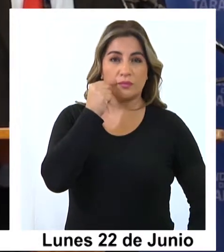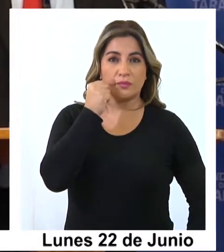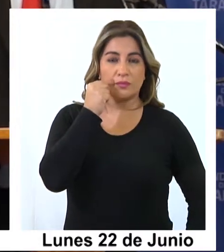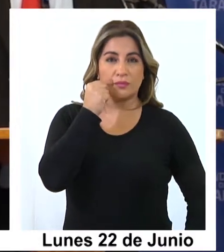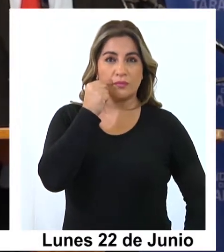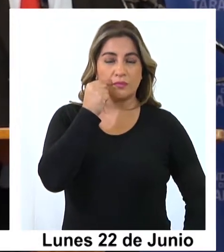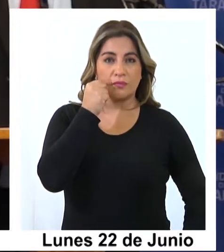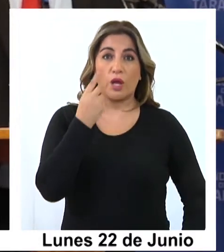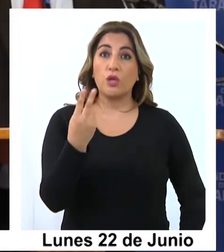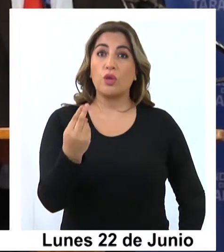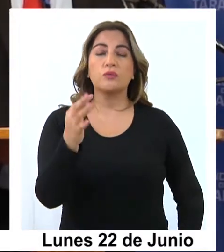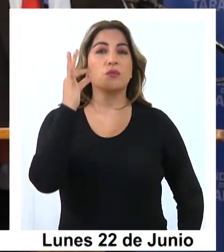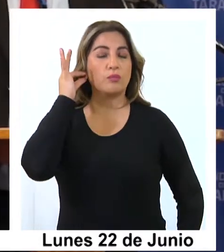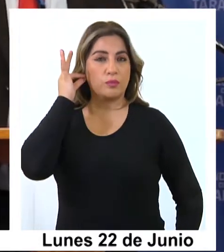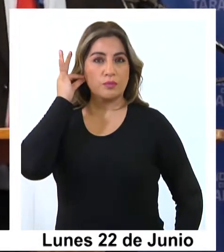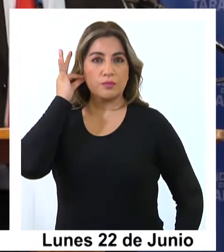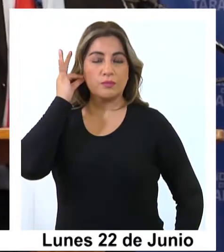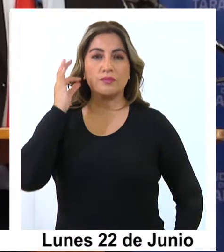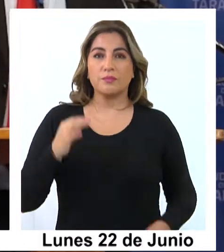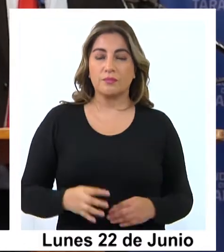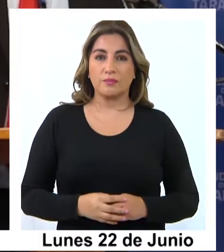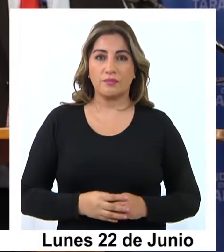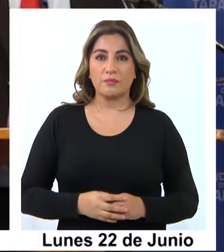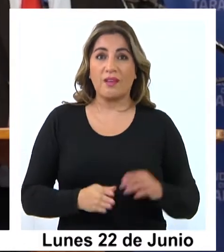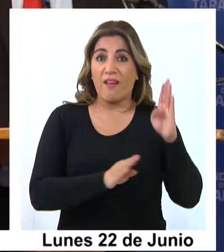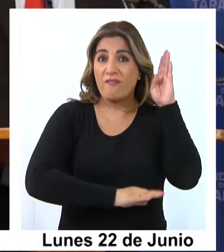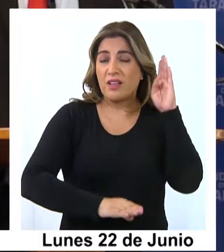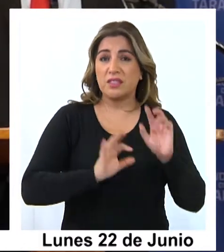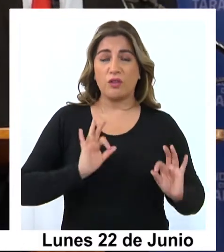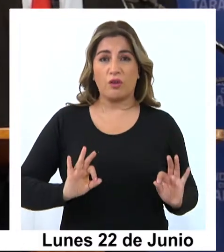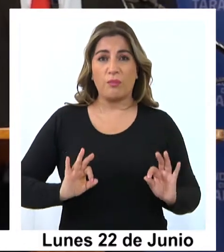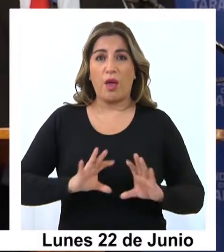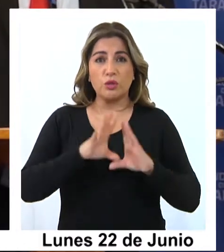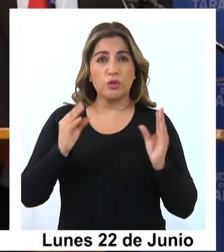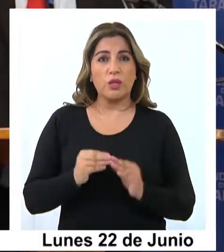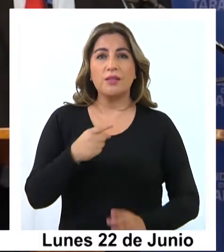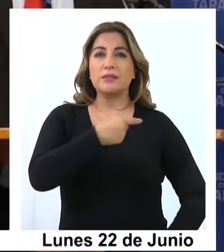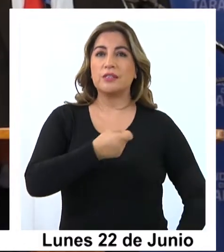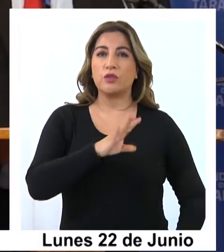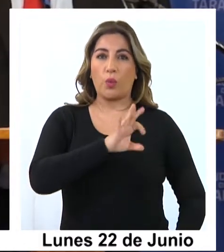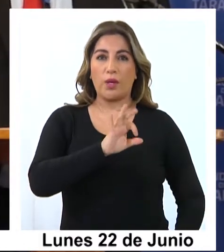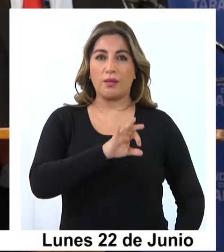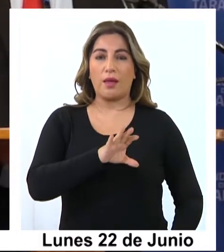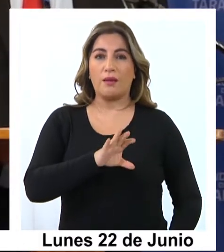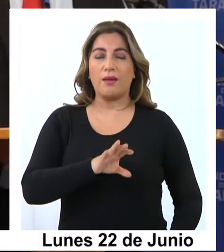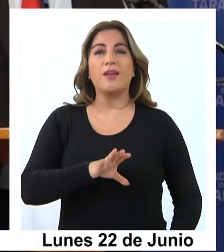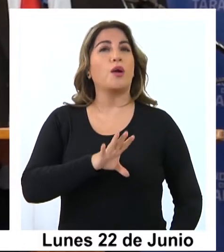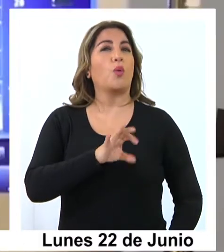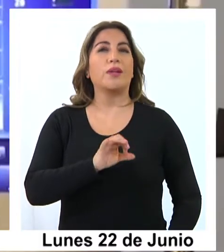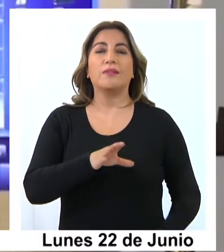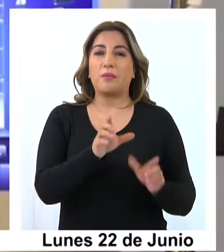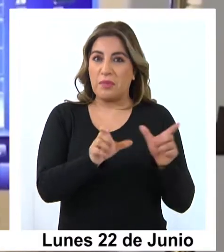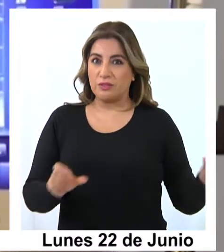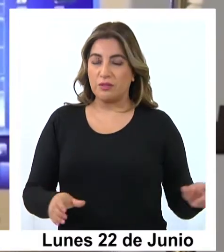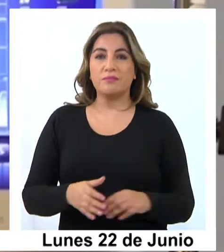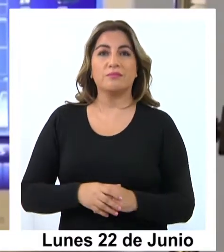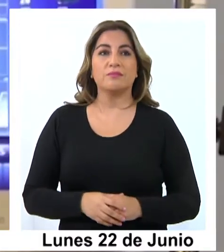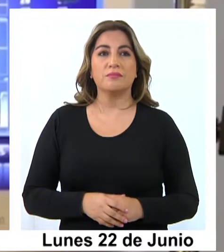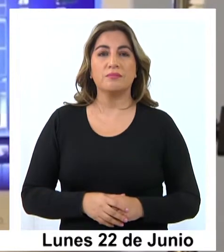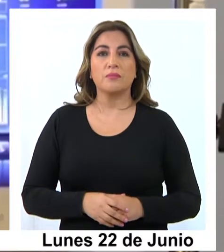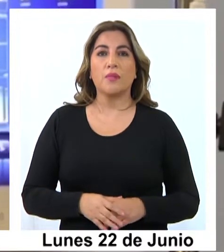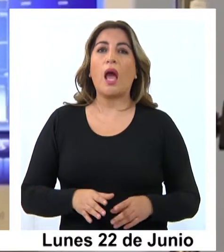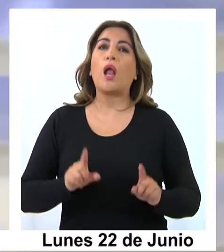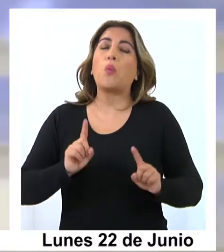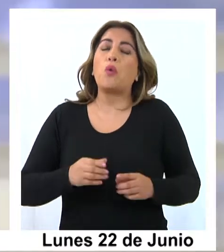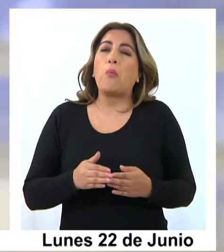y 12 son mujeres. En cama básica tenemos un total de 140 personas a la fecha. Lo que da una